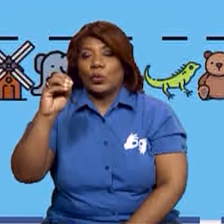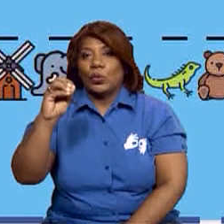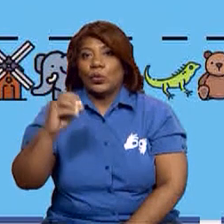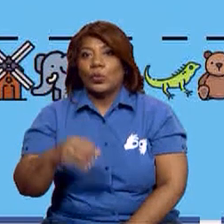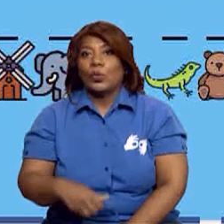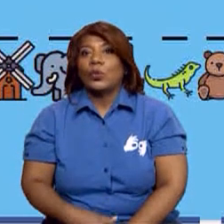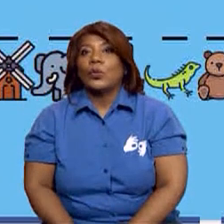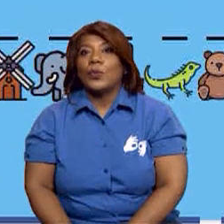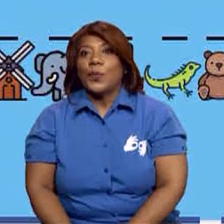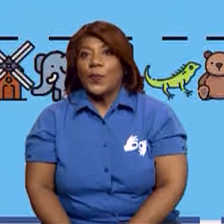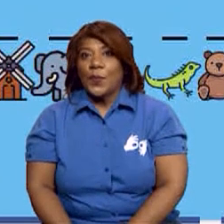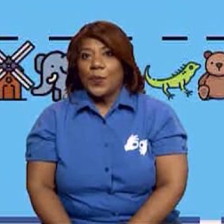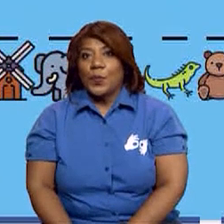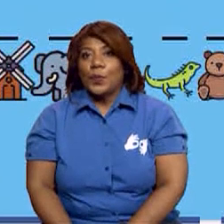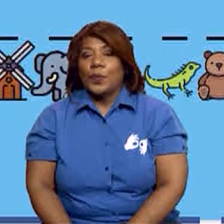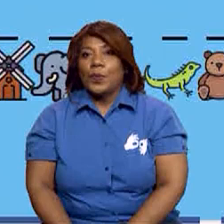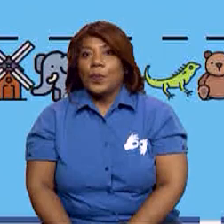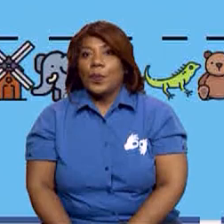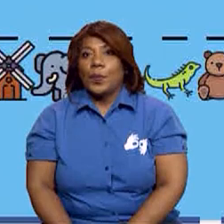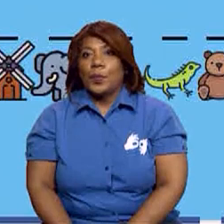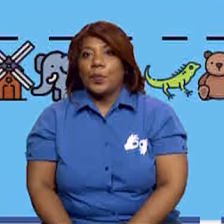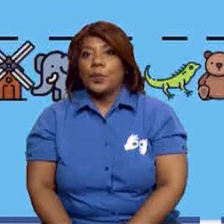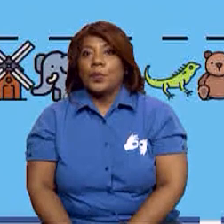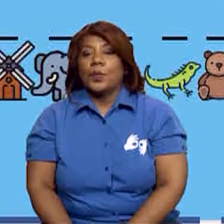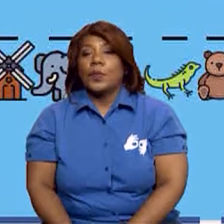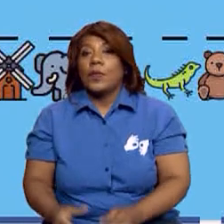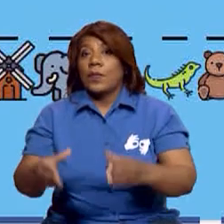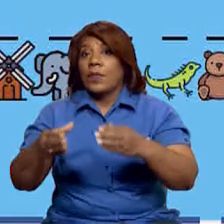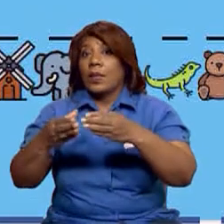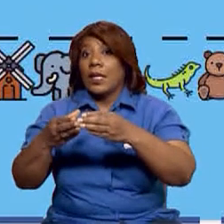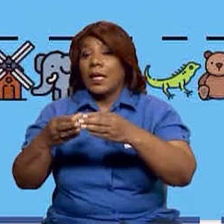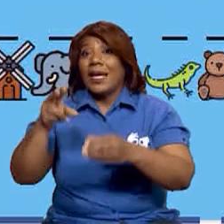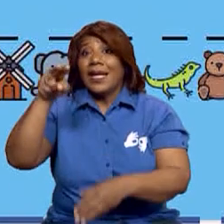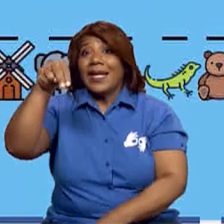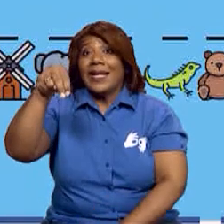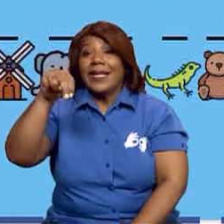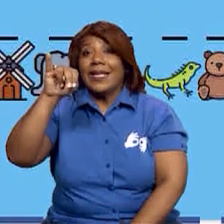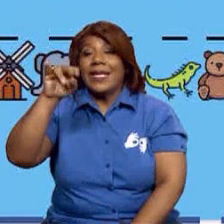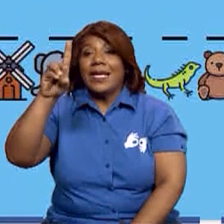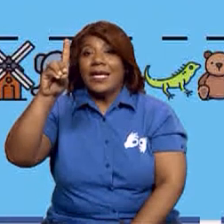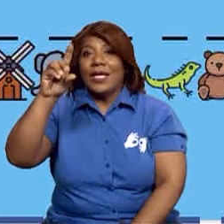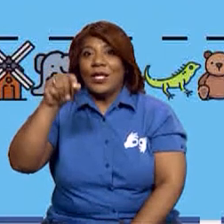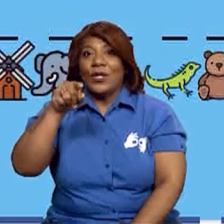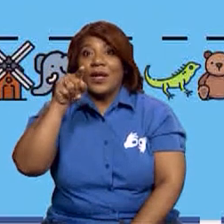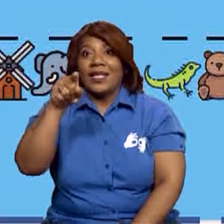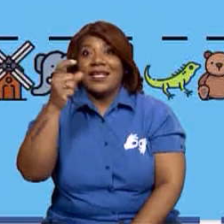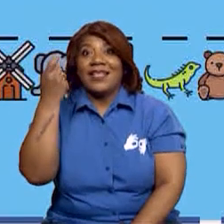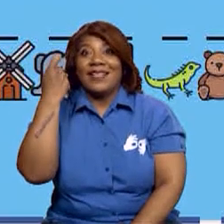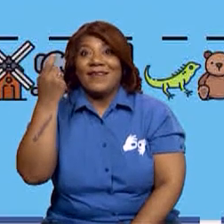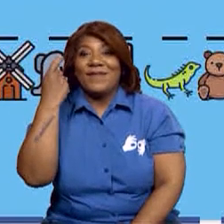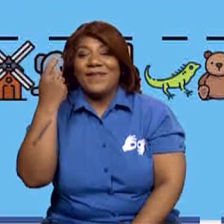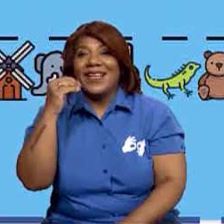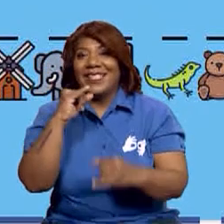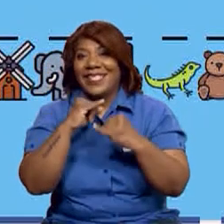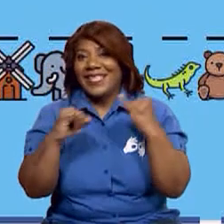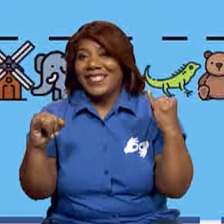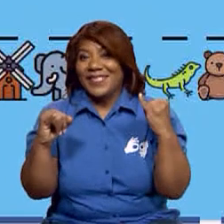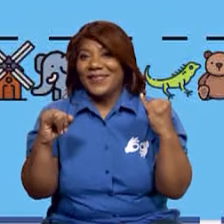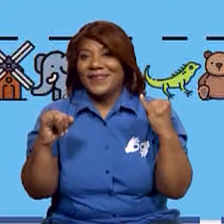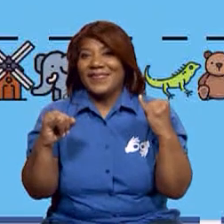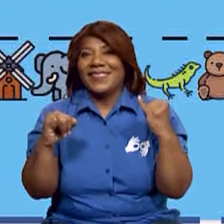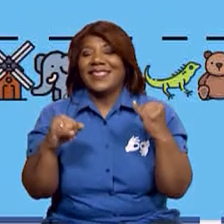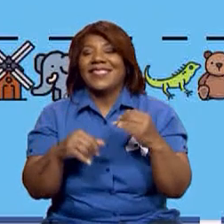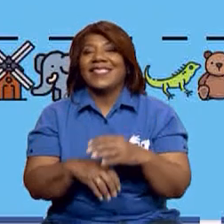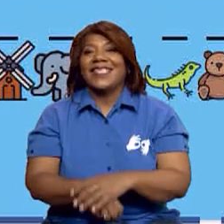A, N. Y no te voy a decir las demás letritas, ¿ok? Observa,